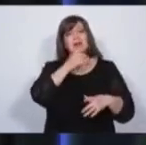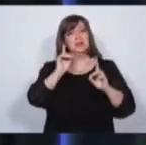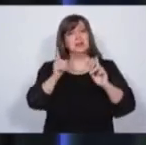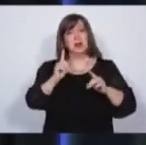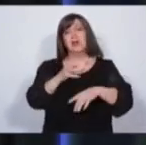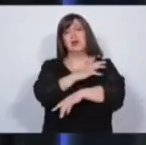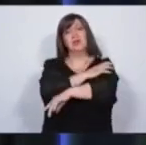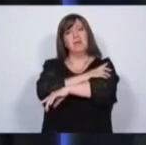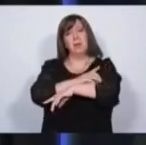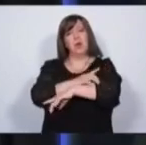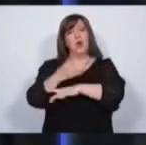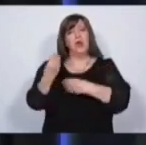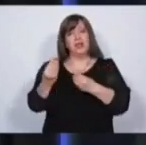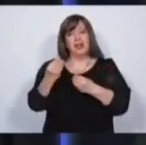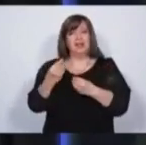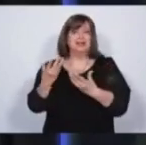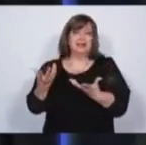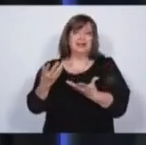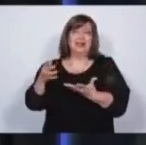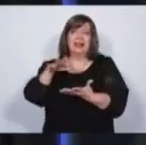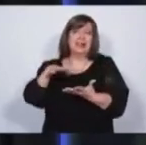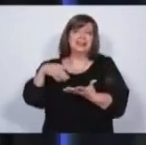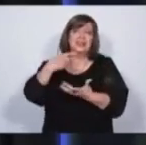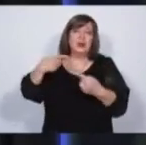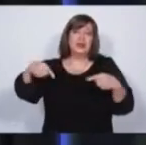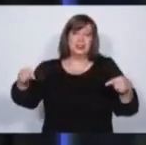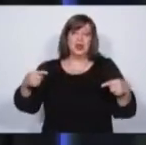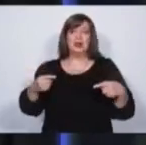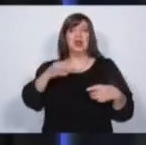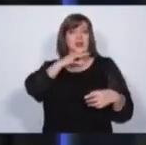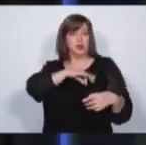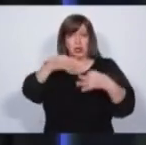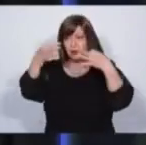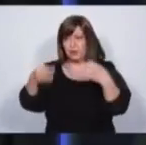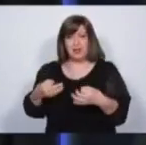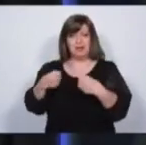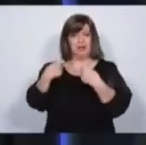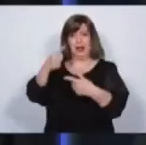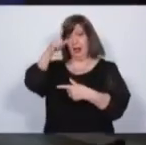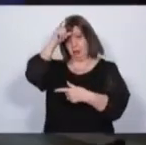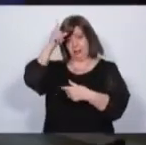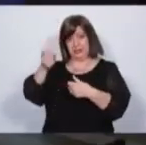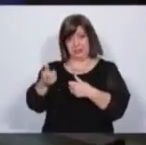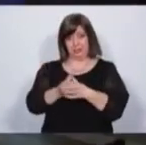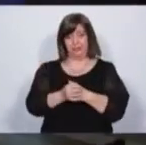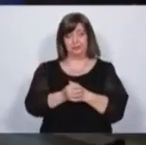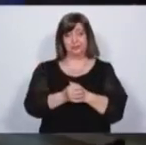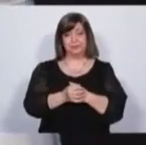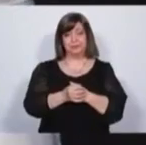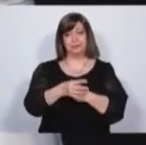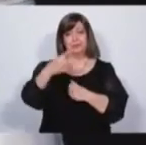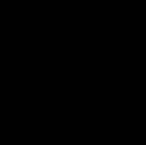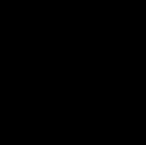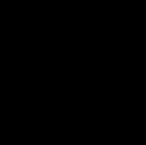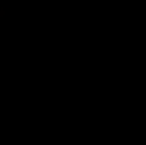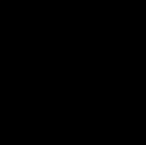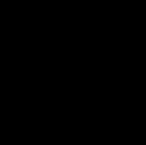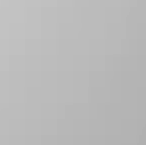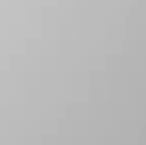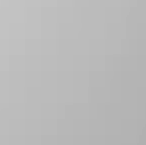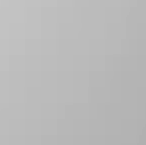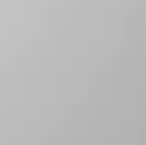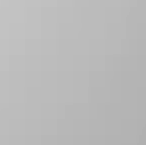las fuerzas de seguridad. Eso es lo primero que tenemos que hacer. Que ganen bien, que estén bien equipadas. Gracias, candidato Vadillo. Bueno.